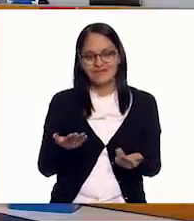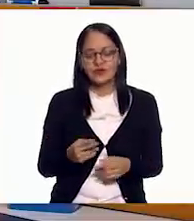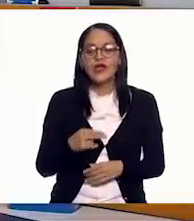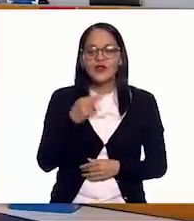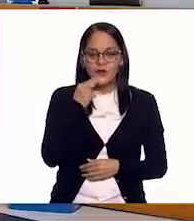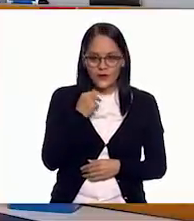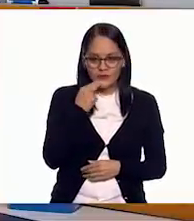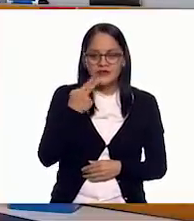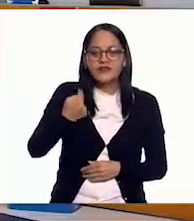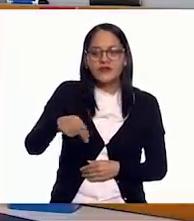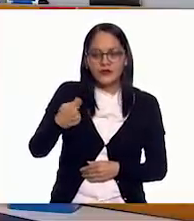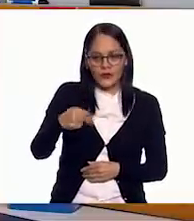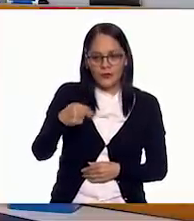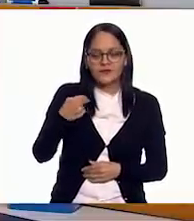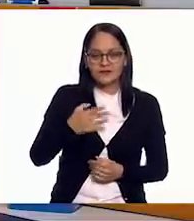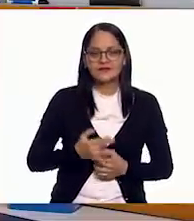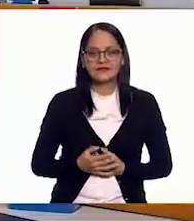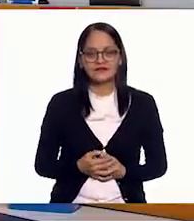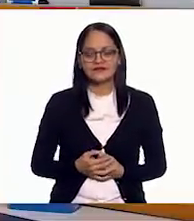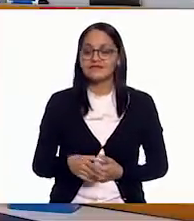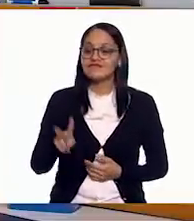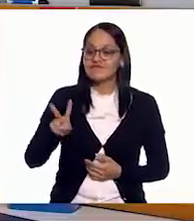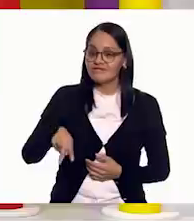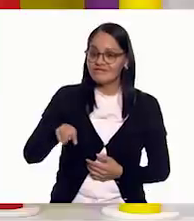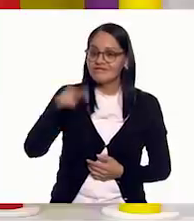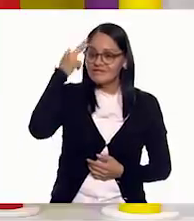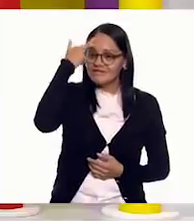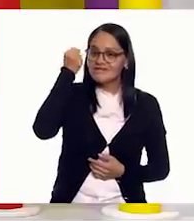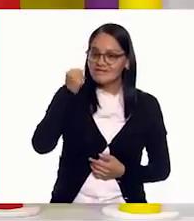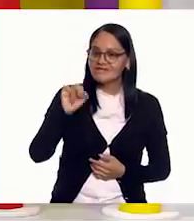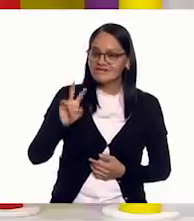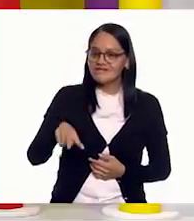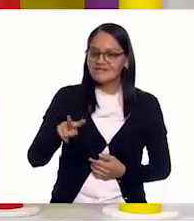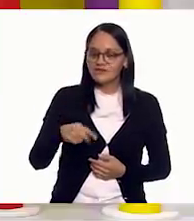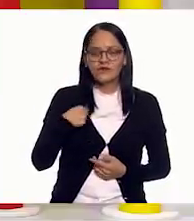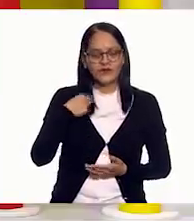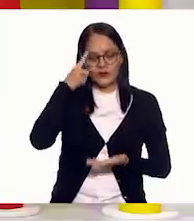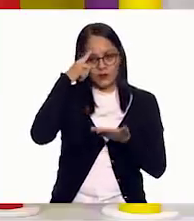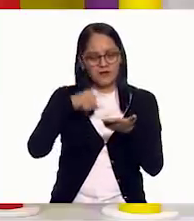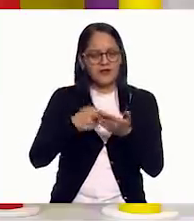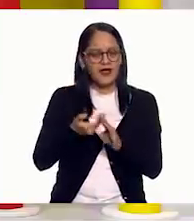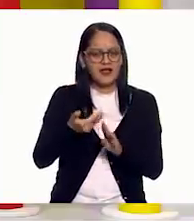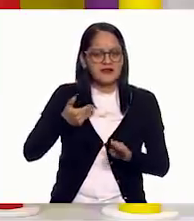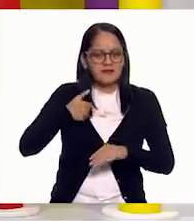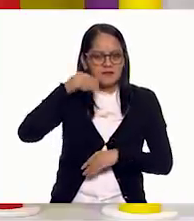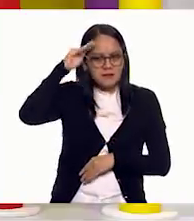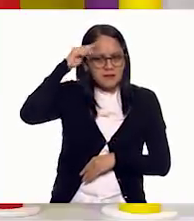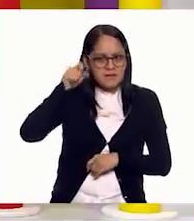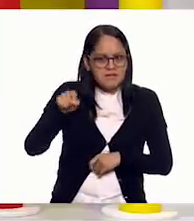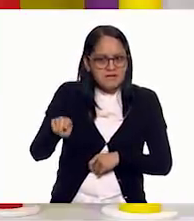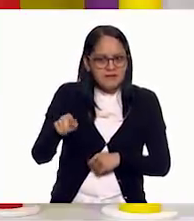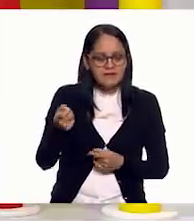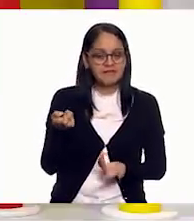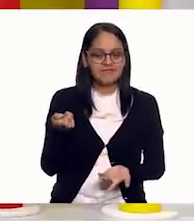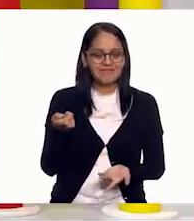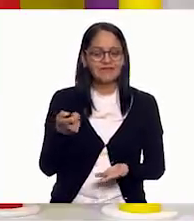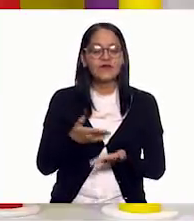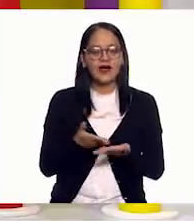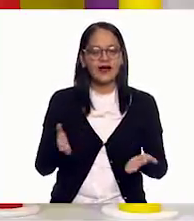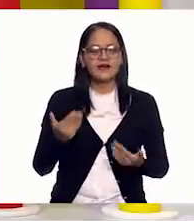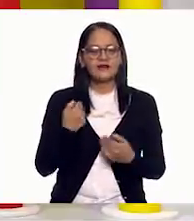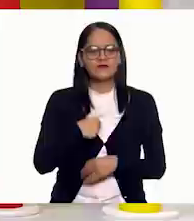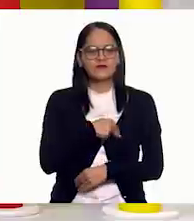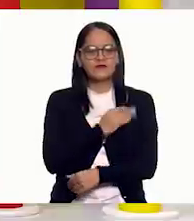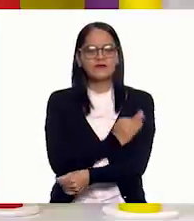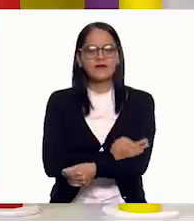favorito. Ah, muy interesante. Tienes toda la razón, maestra. Creo que nunca había reflexionado sobre eso. Entonces, así podemos